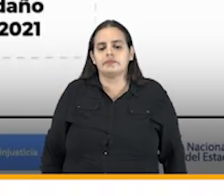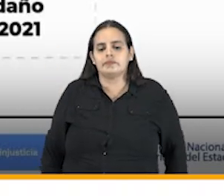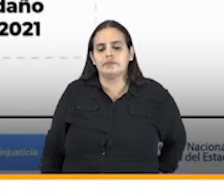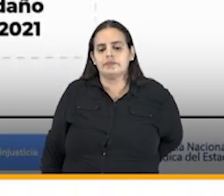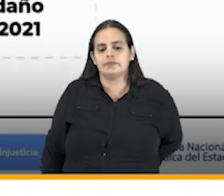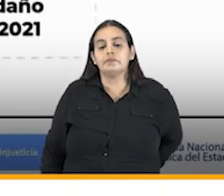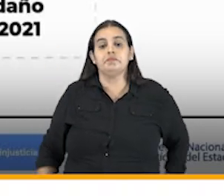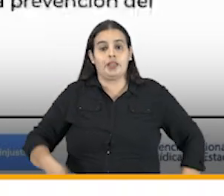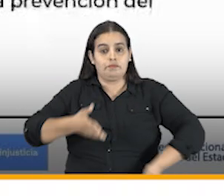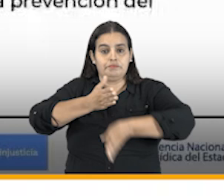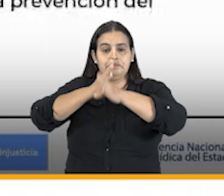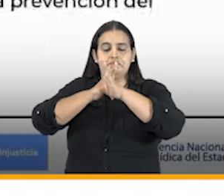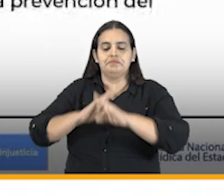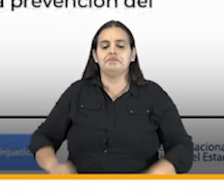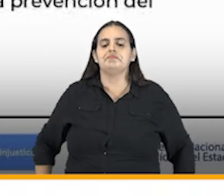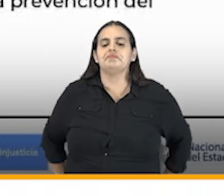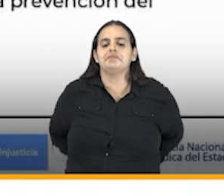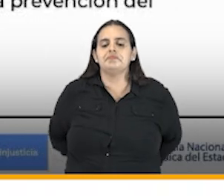adelante